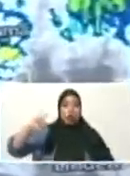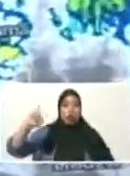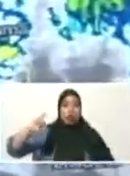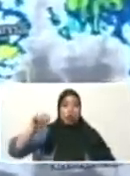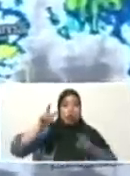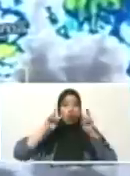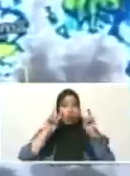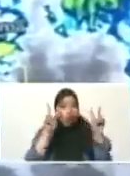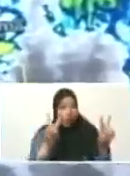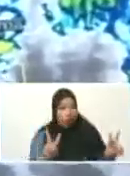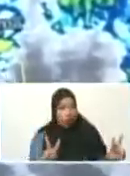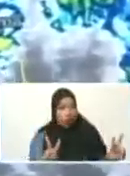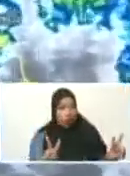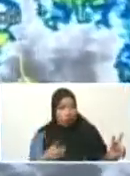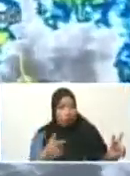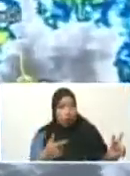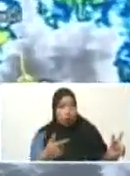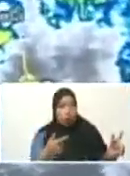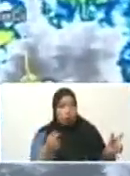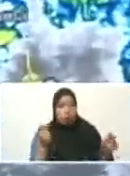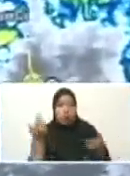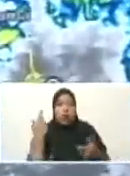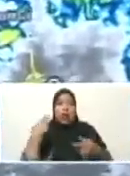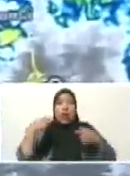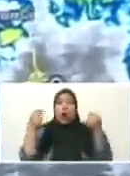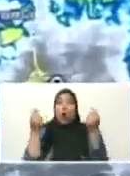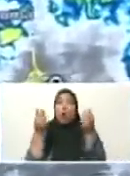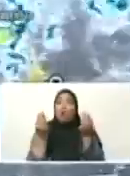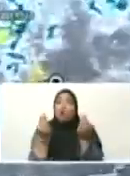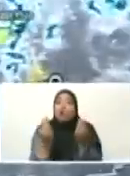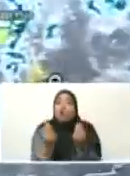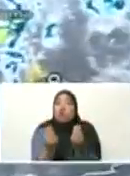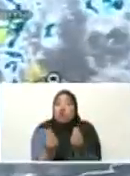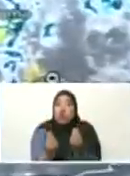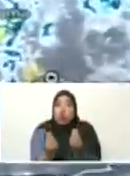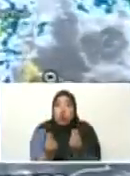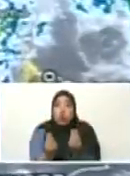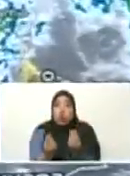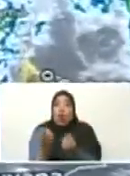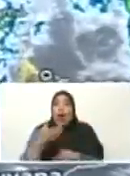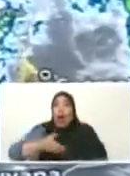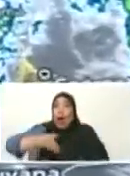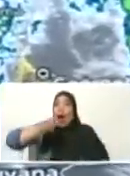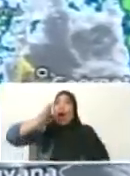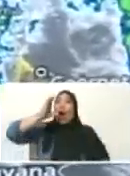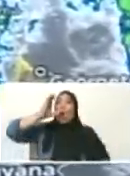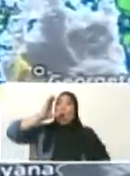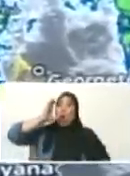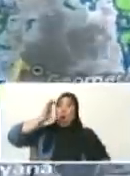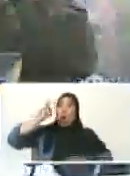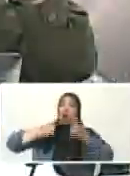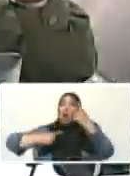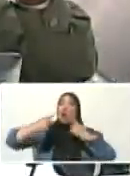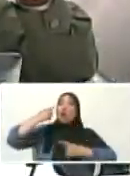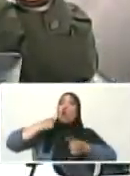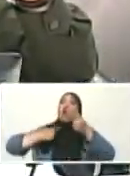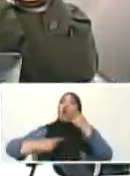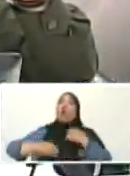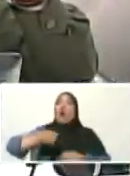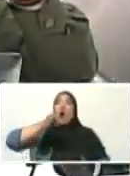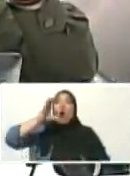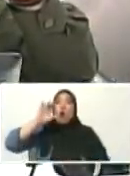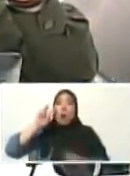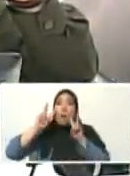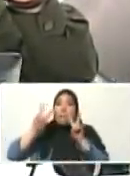la copiosa cantidad de agua que maneja este ciclón.